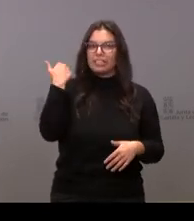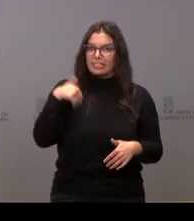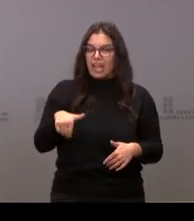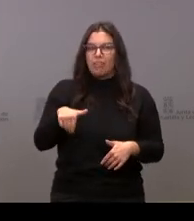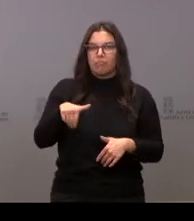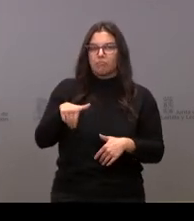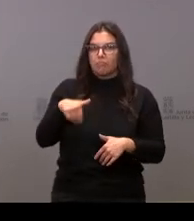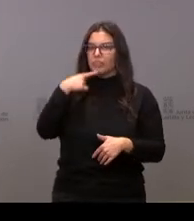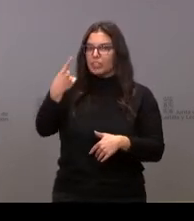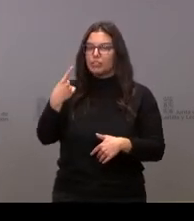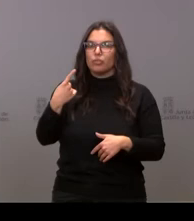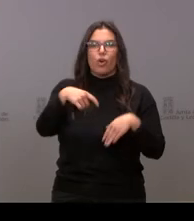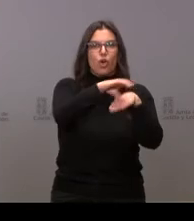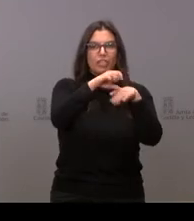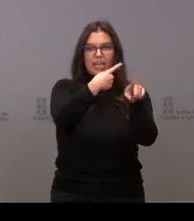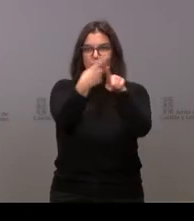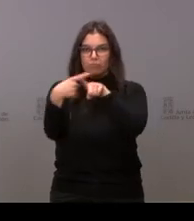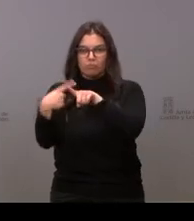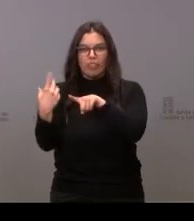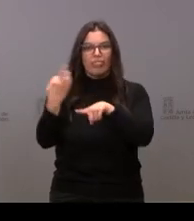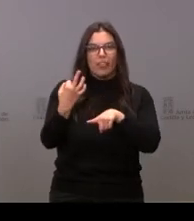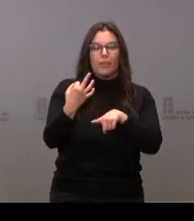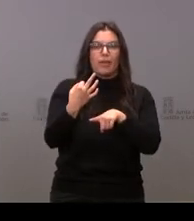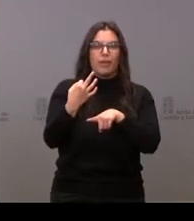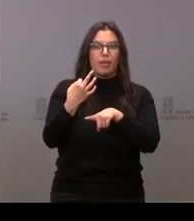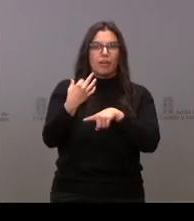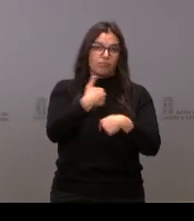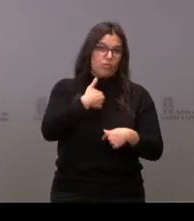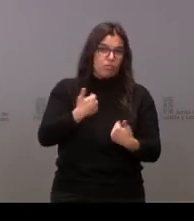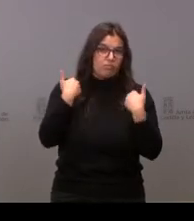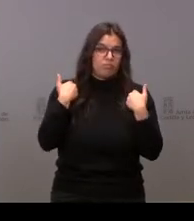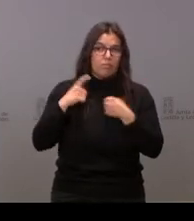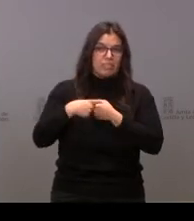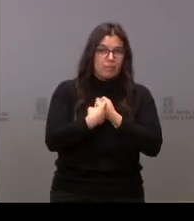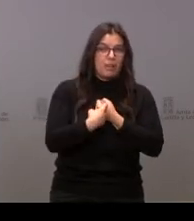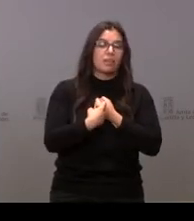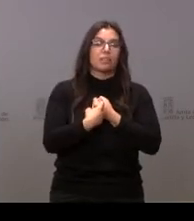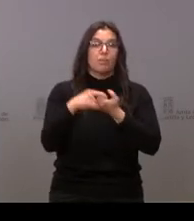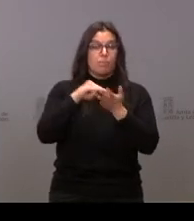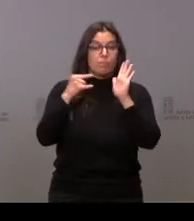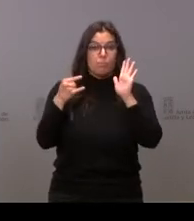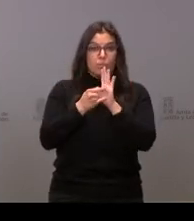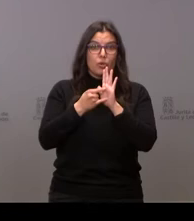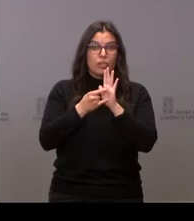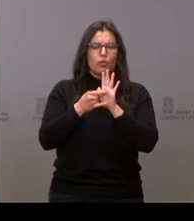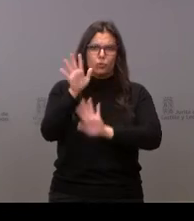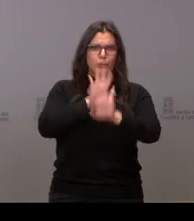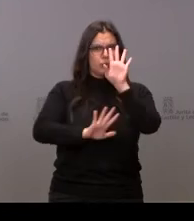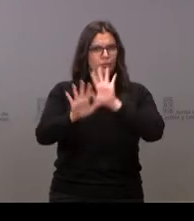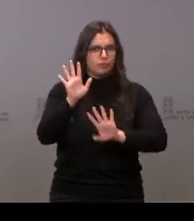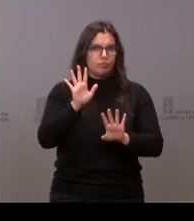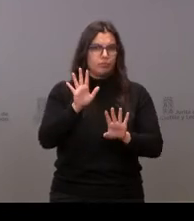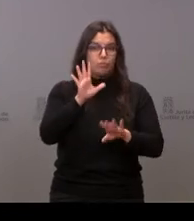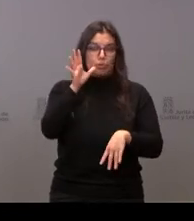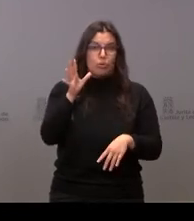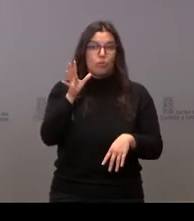instrucciones a las distintas consejerías que tienen que participar en un proyecto tan complejo, como es